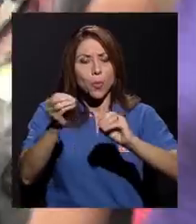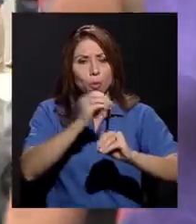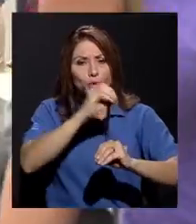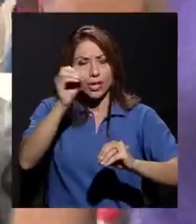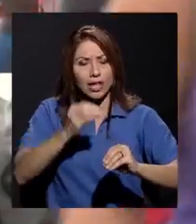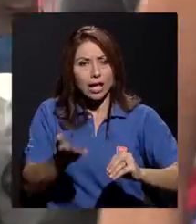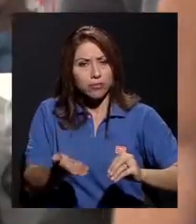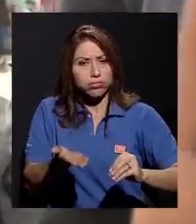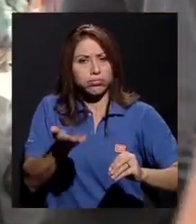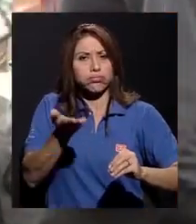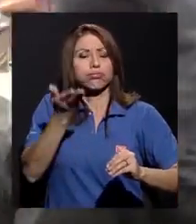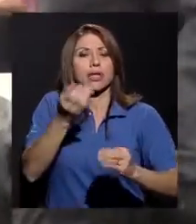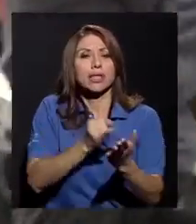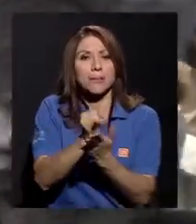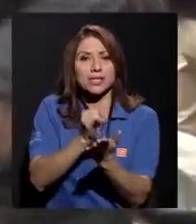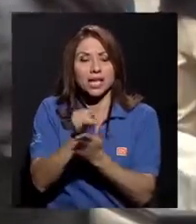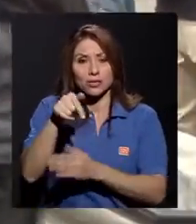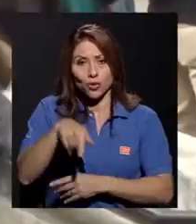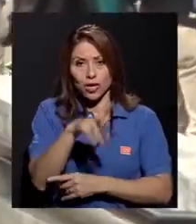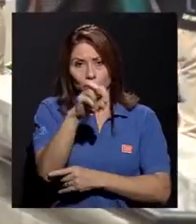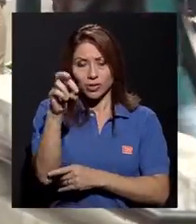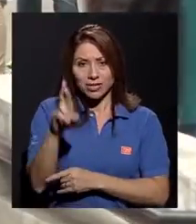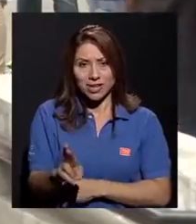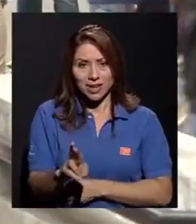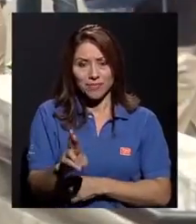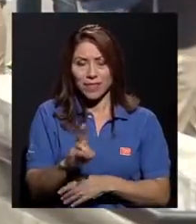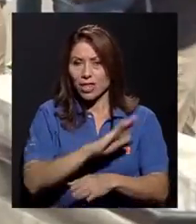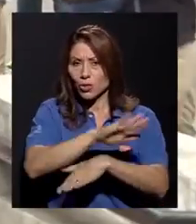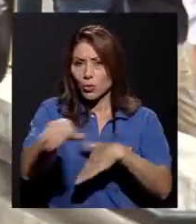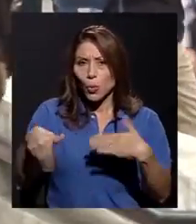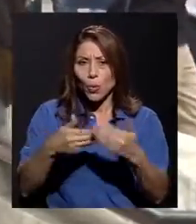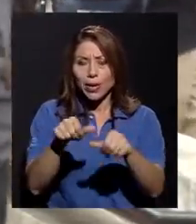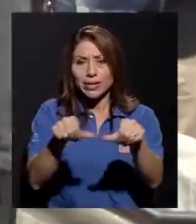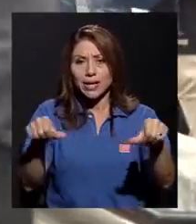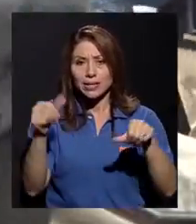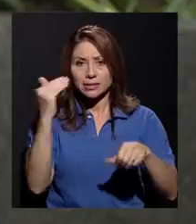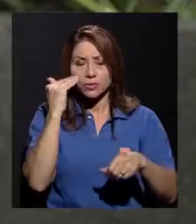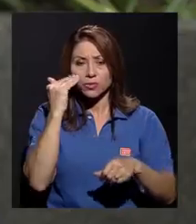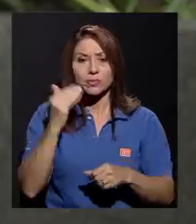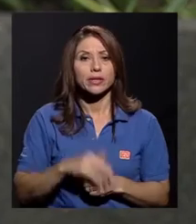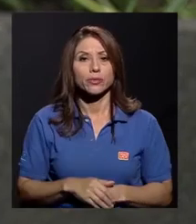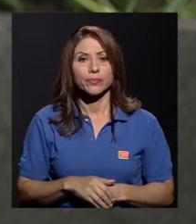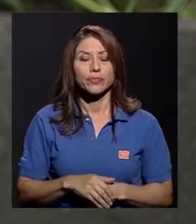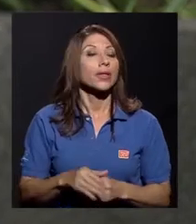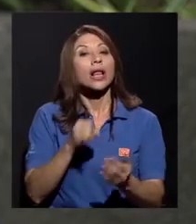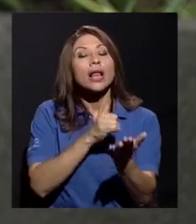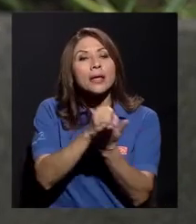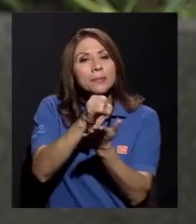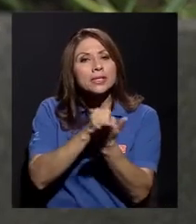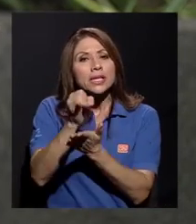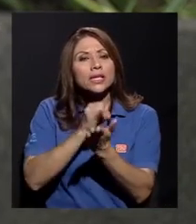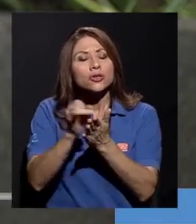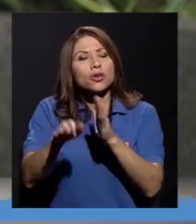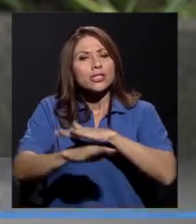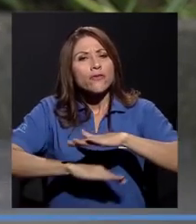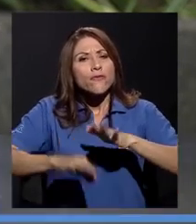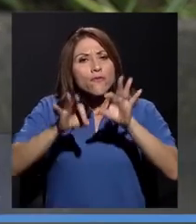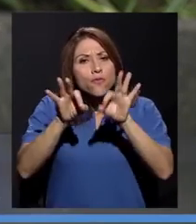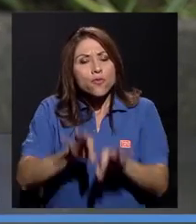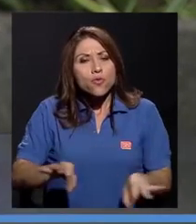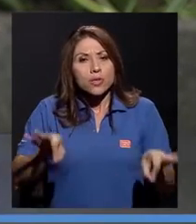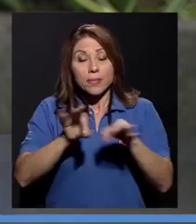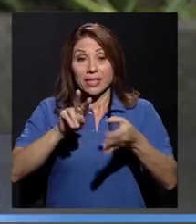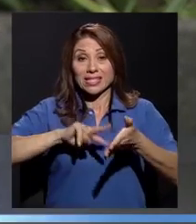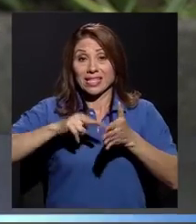alto de investigación en Costa Rica, en todas las áreas de conocimiento. La investigación es fundamental porque es llevar a la